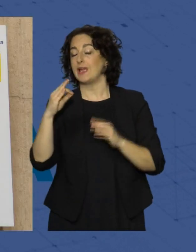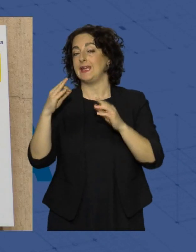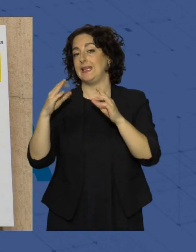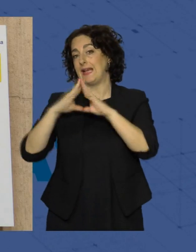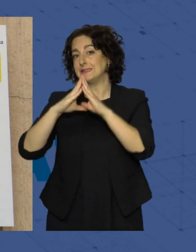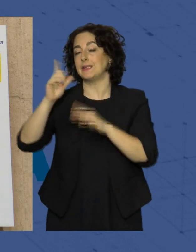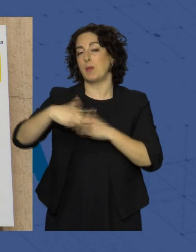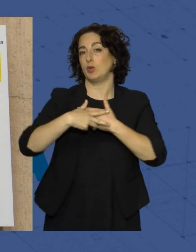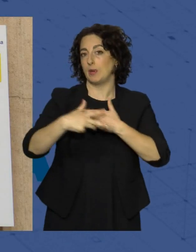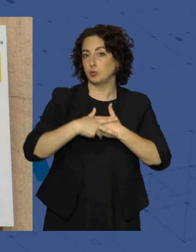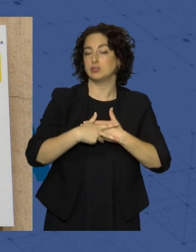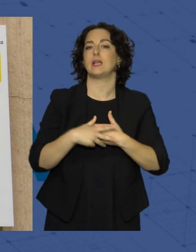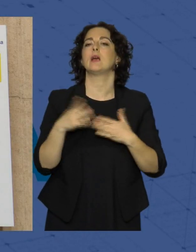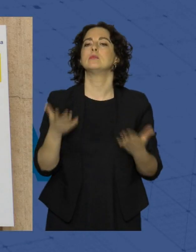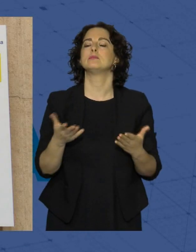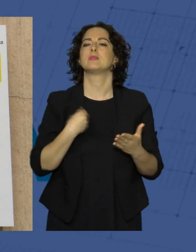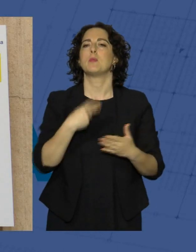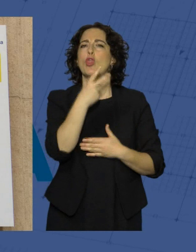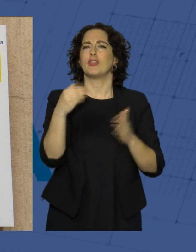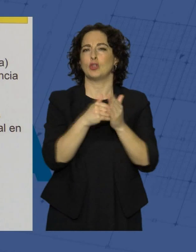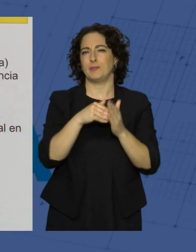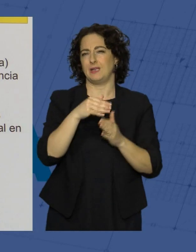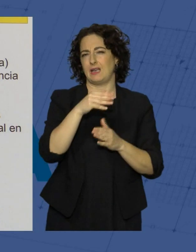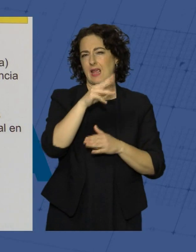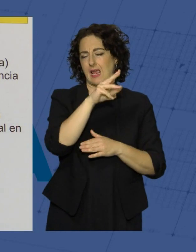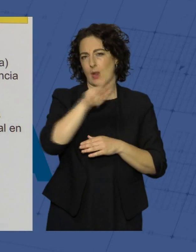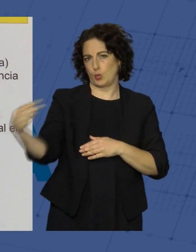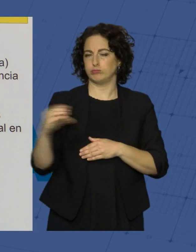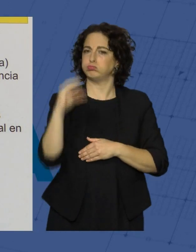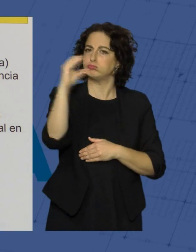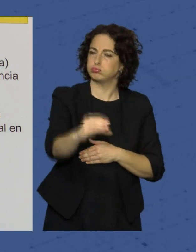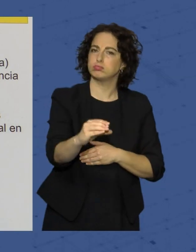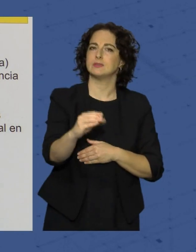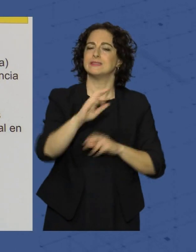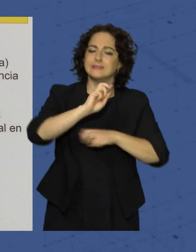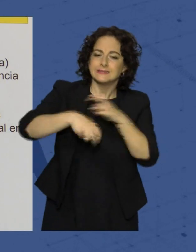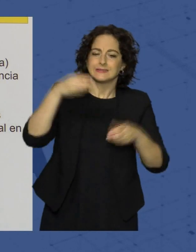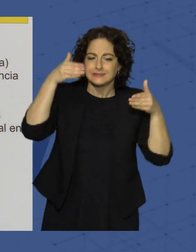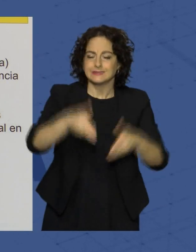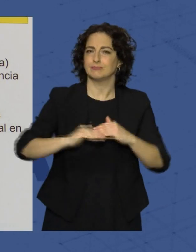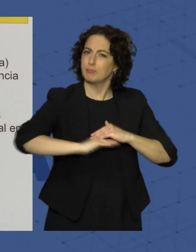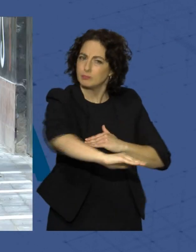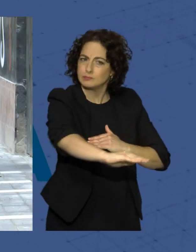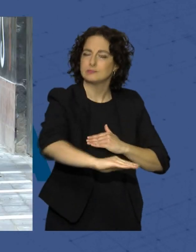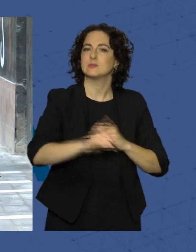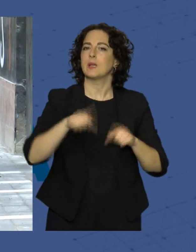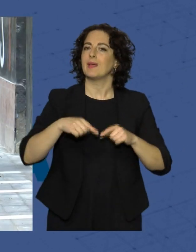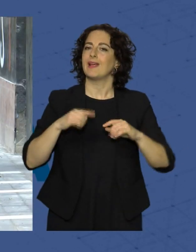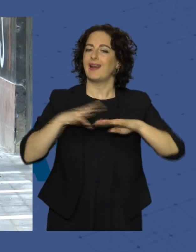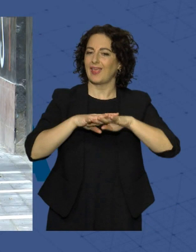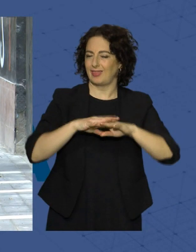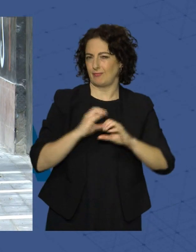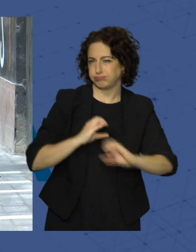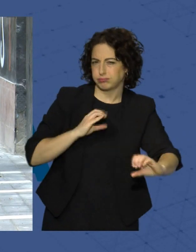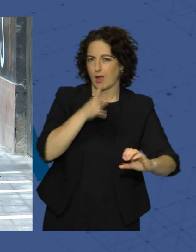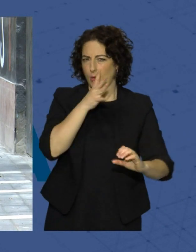El Ayuntamiento ha invertido casi 200.000 euros en esta actuación, centrada en la remodelación del pavimento y la red de infraestructuras de